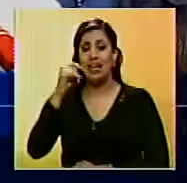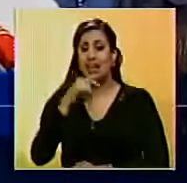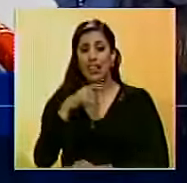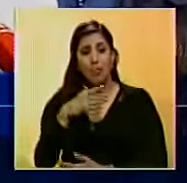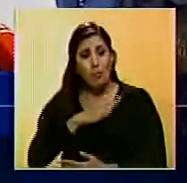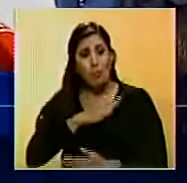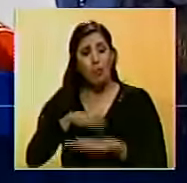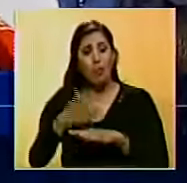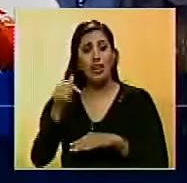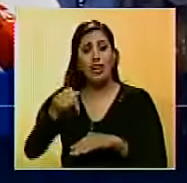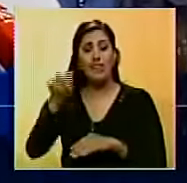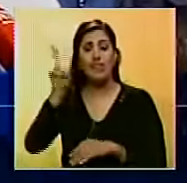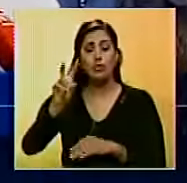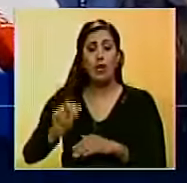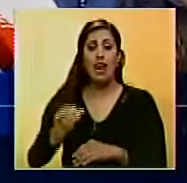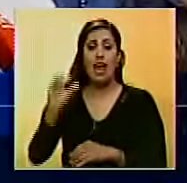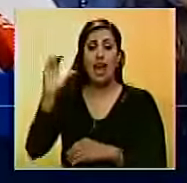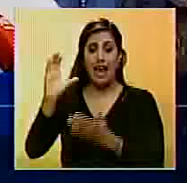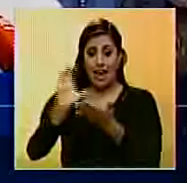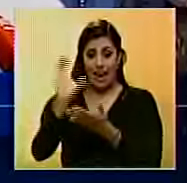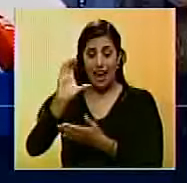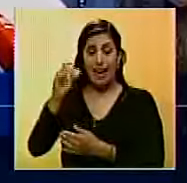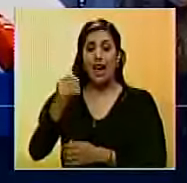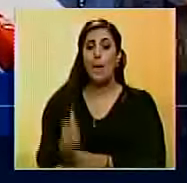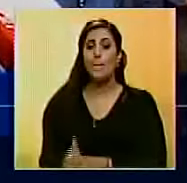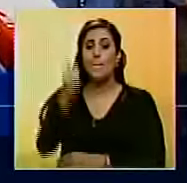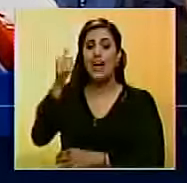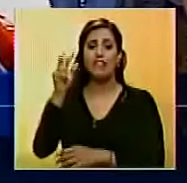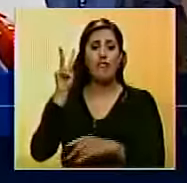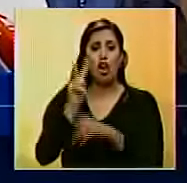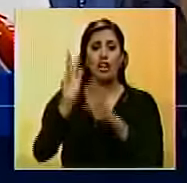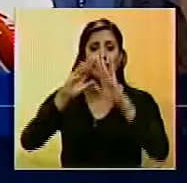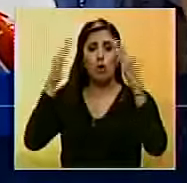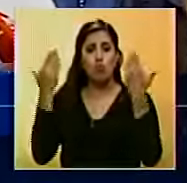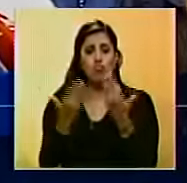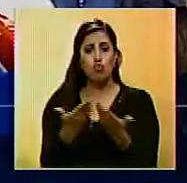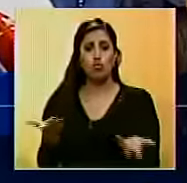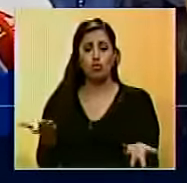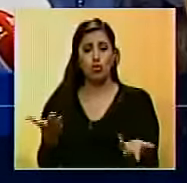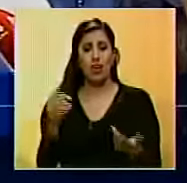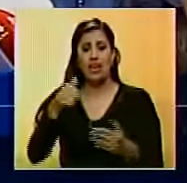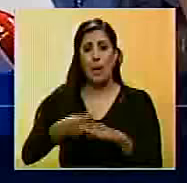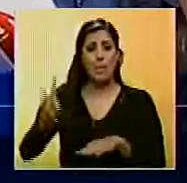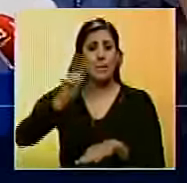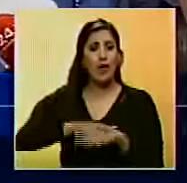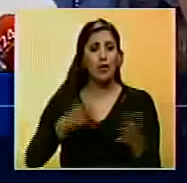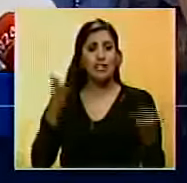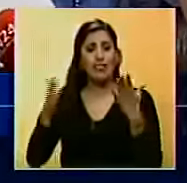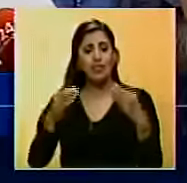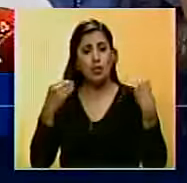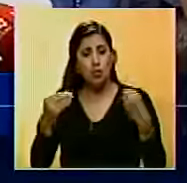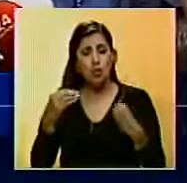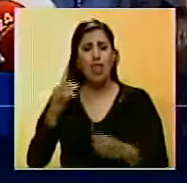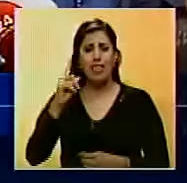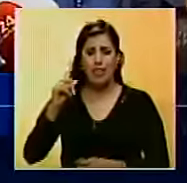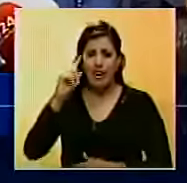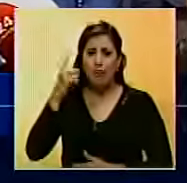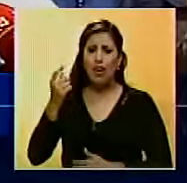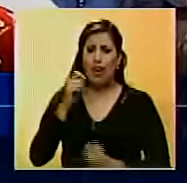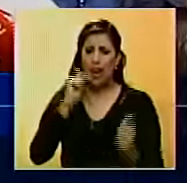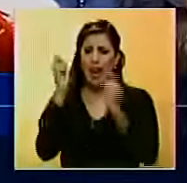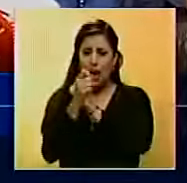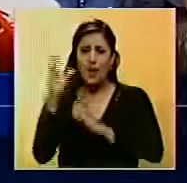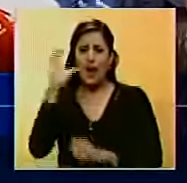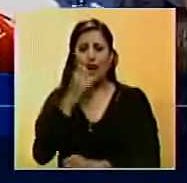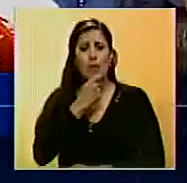siga siendo la ciudad más violenta del mundo, que no sigamos siendo recordados como la ciudad de los peores servicios públicos, sino que seamos recordados como la